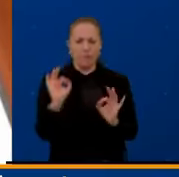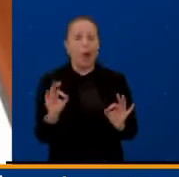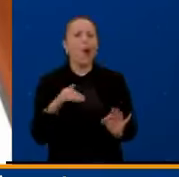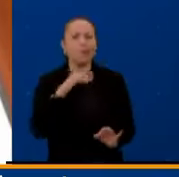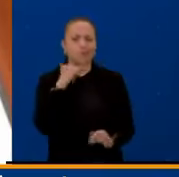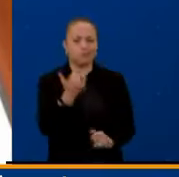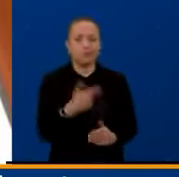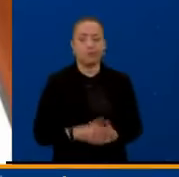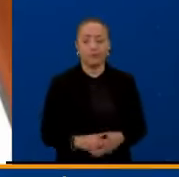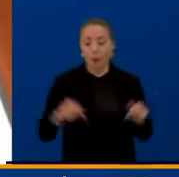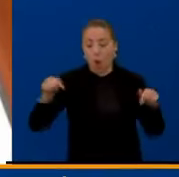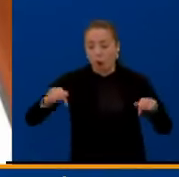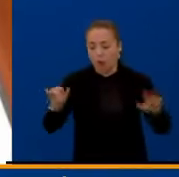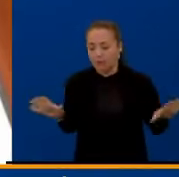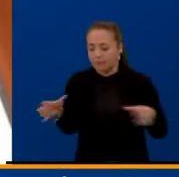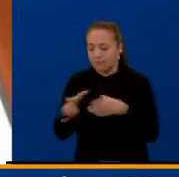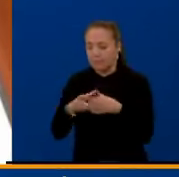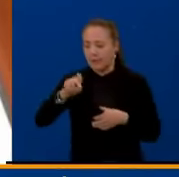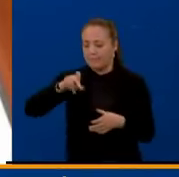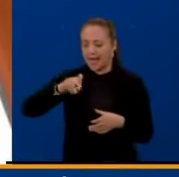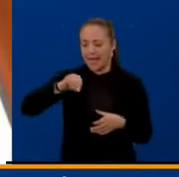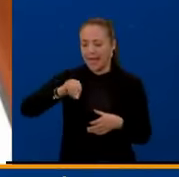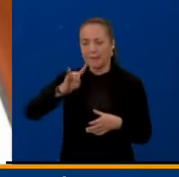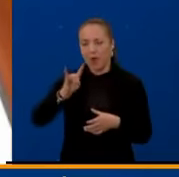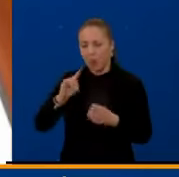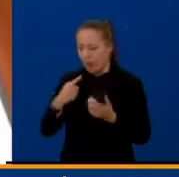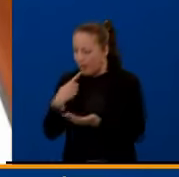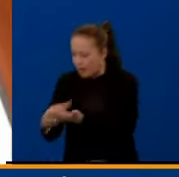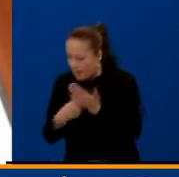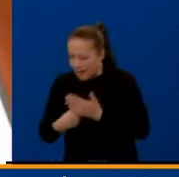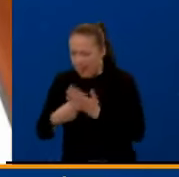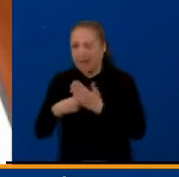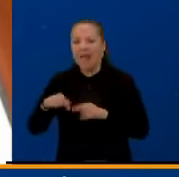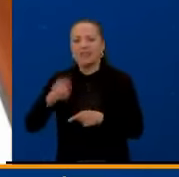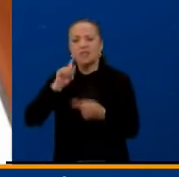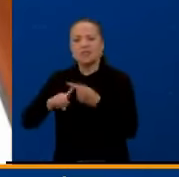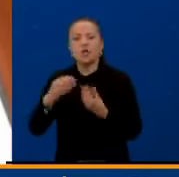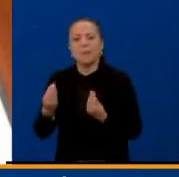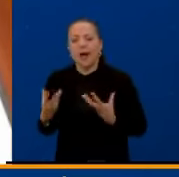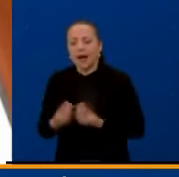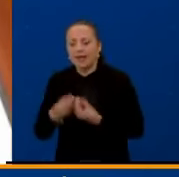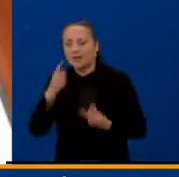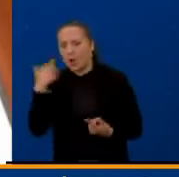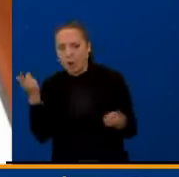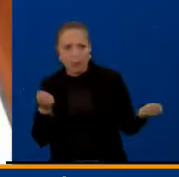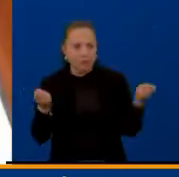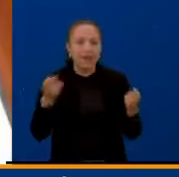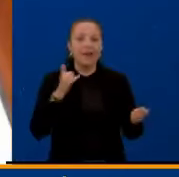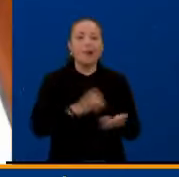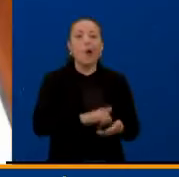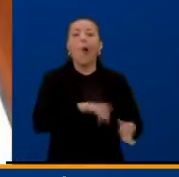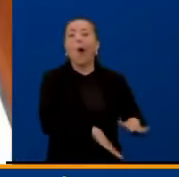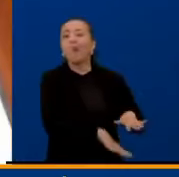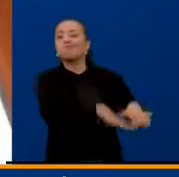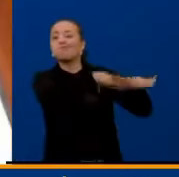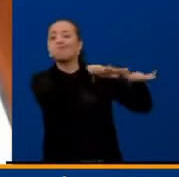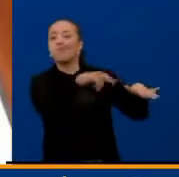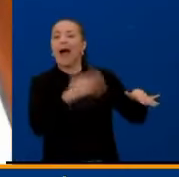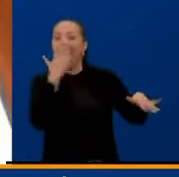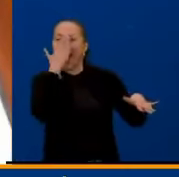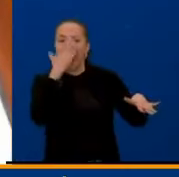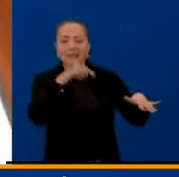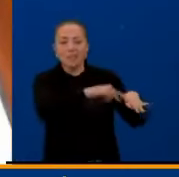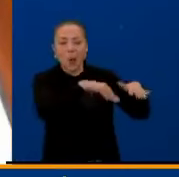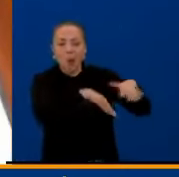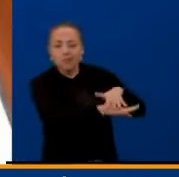Instalamos un PMU de gas para garantizar que los volúmenes que tenemos en producción, es decir, en los pozos de gas en el país,